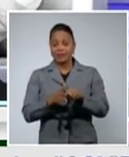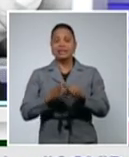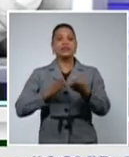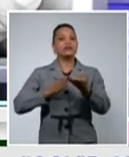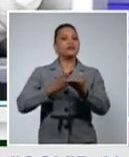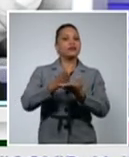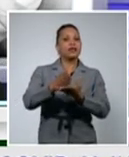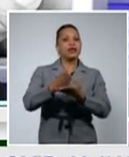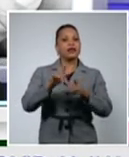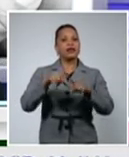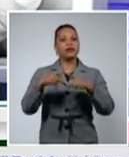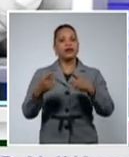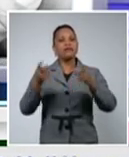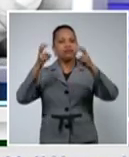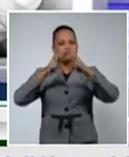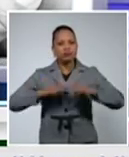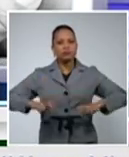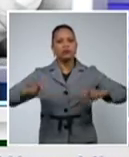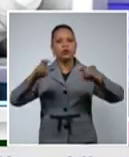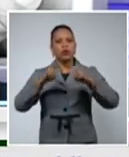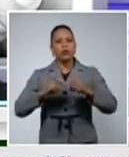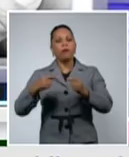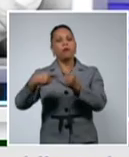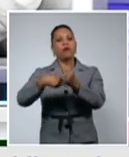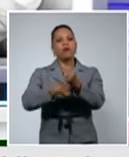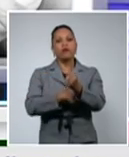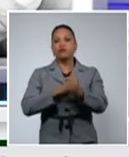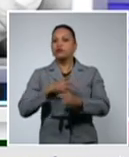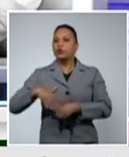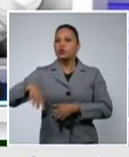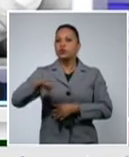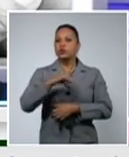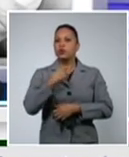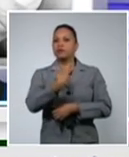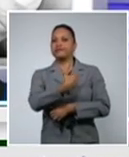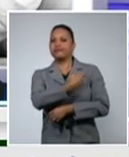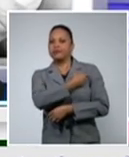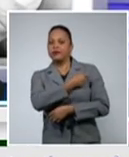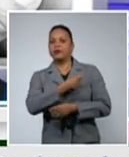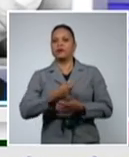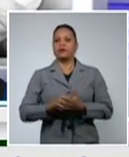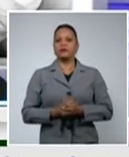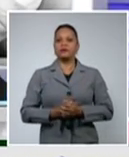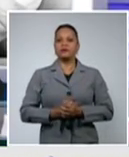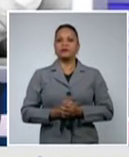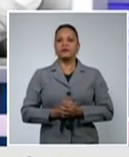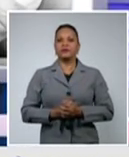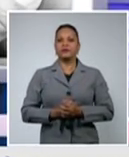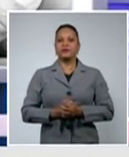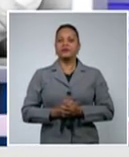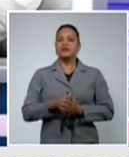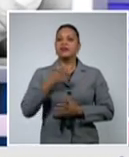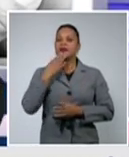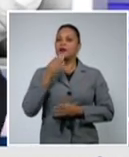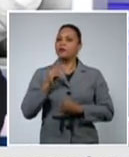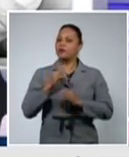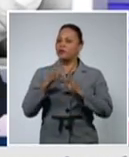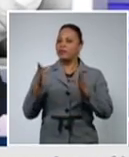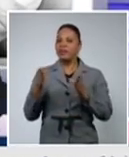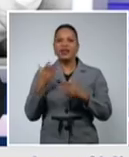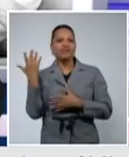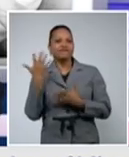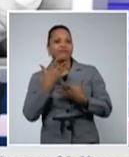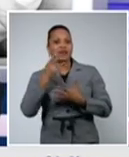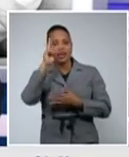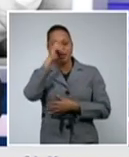con las investigaciones de nuestros candidatos vacunales. Doy los buenos días al doctor Francisco